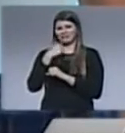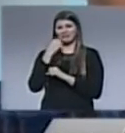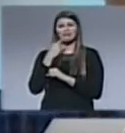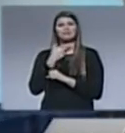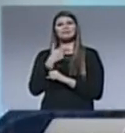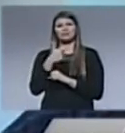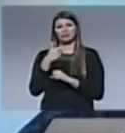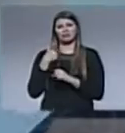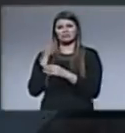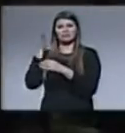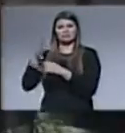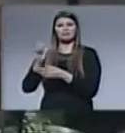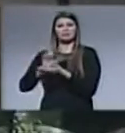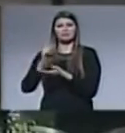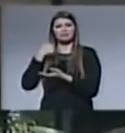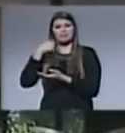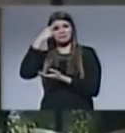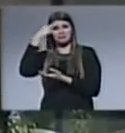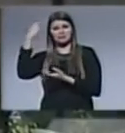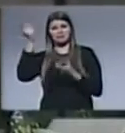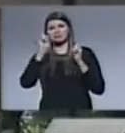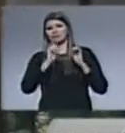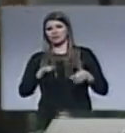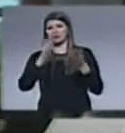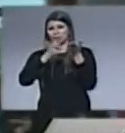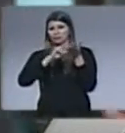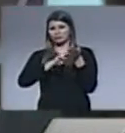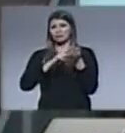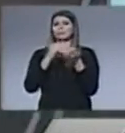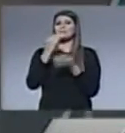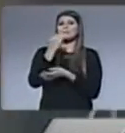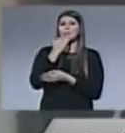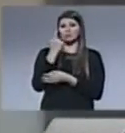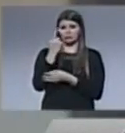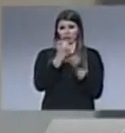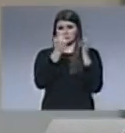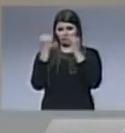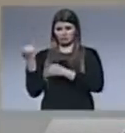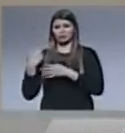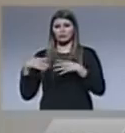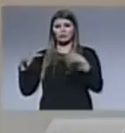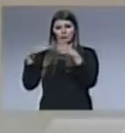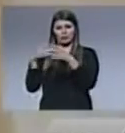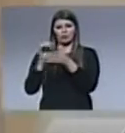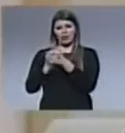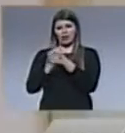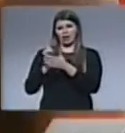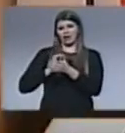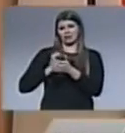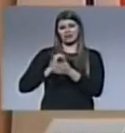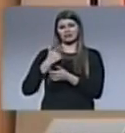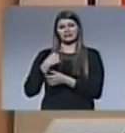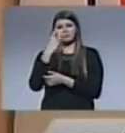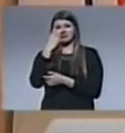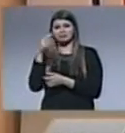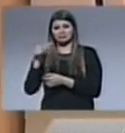ir porque tenía mis pensamientos del mundo. Y un día un grupo de chicas me invitó y como joven